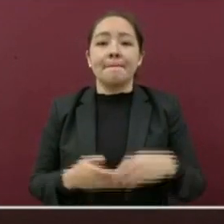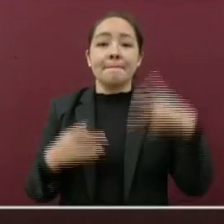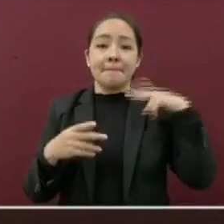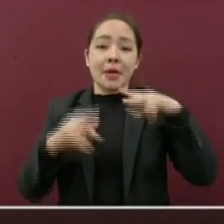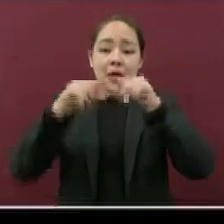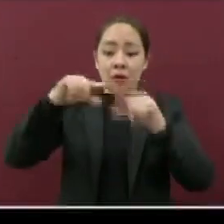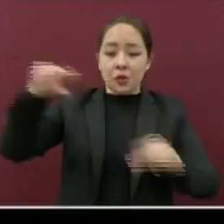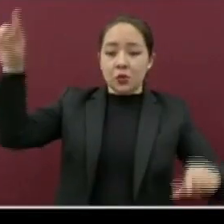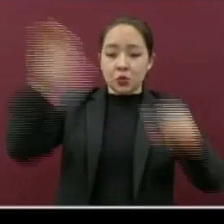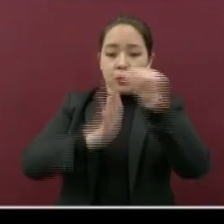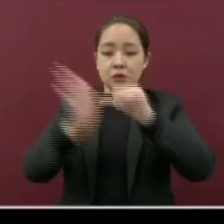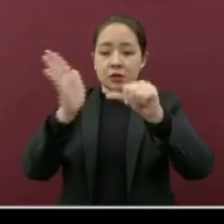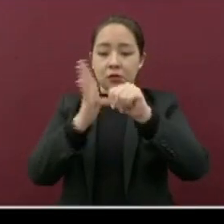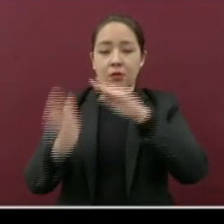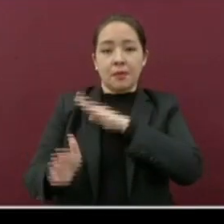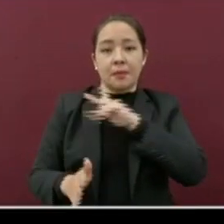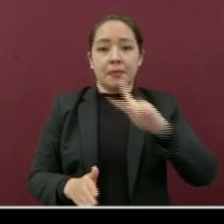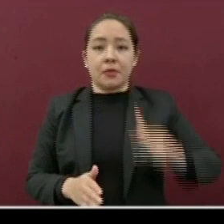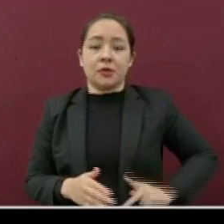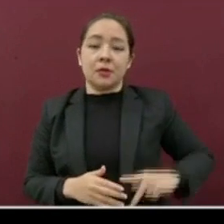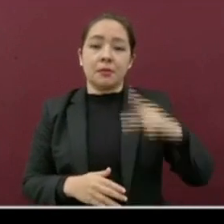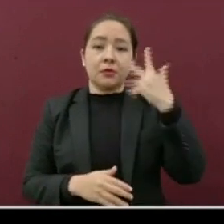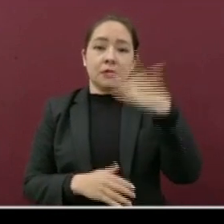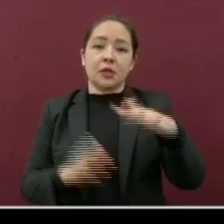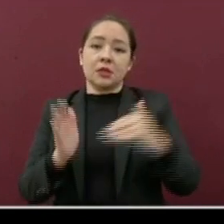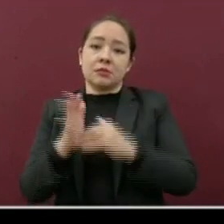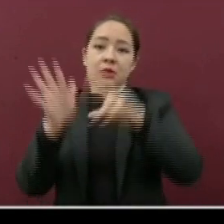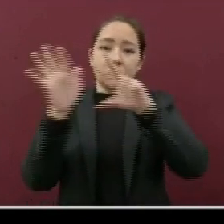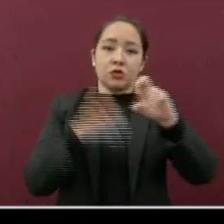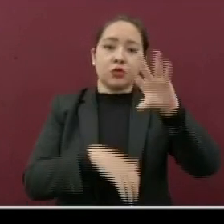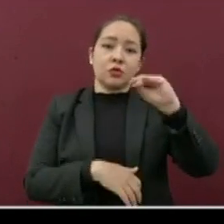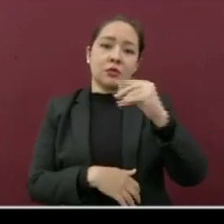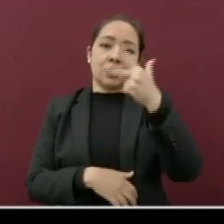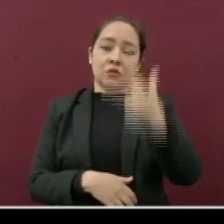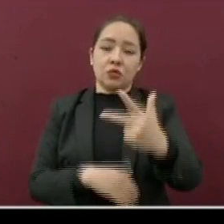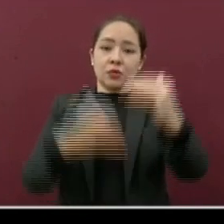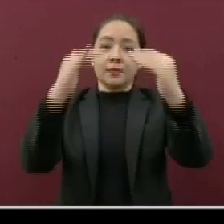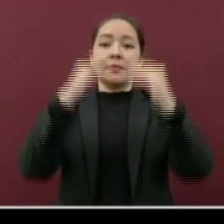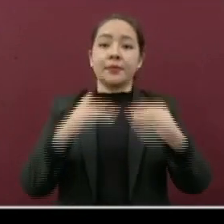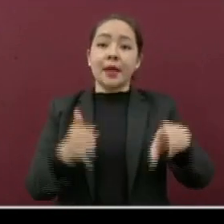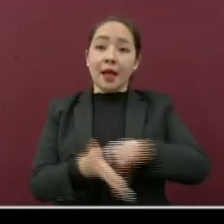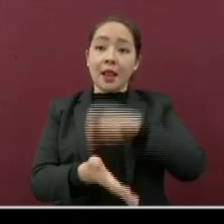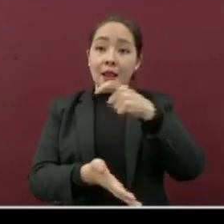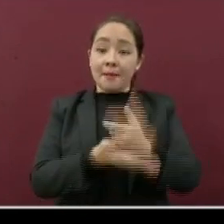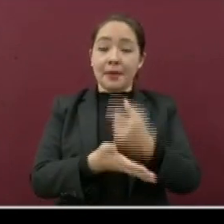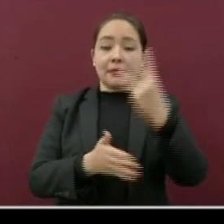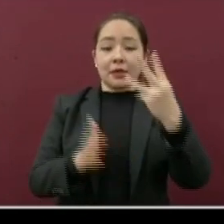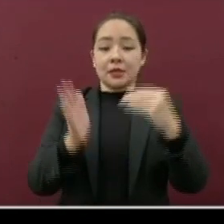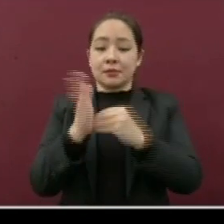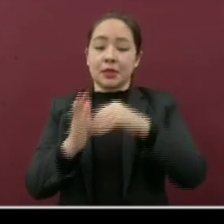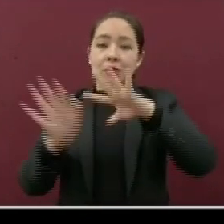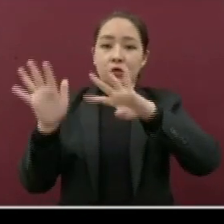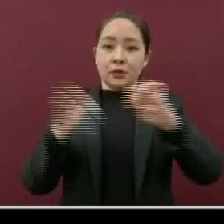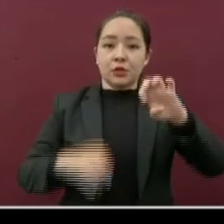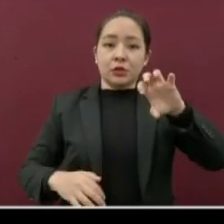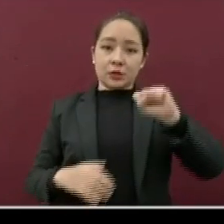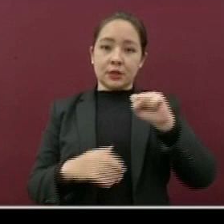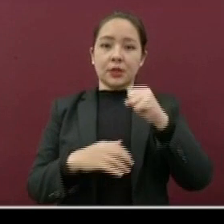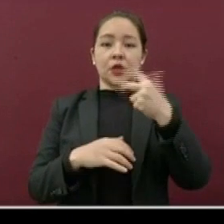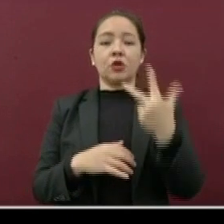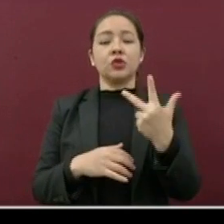Veracruz registra 10 mil 898 casos. Jalapa, 3 mil 968.